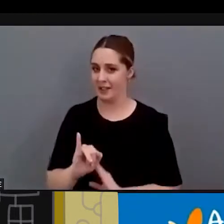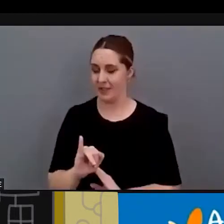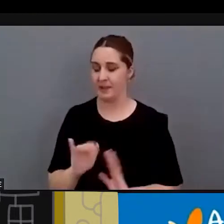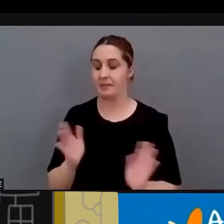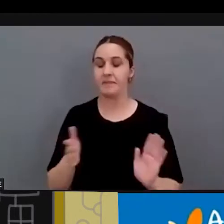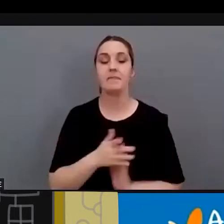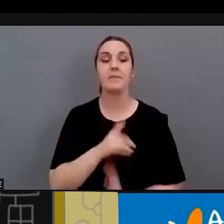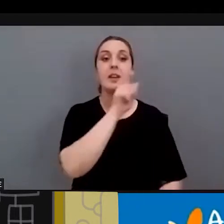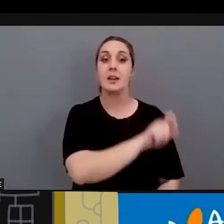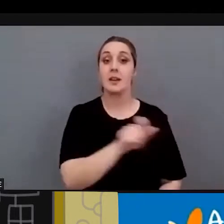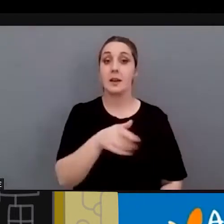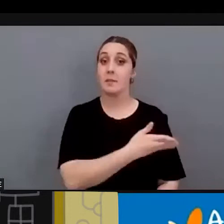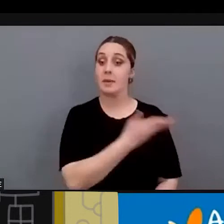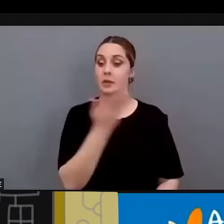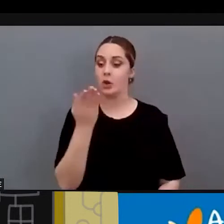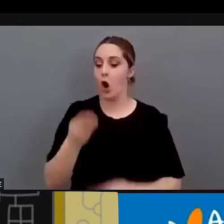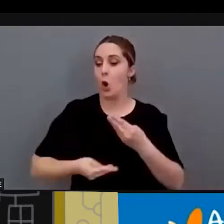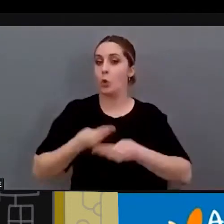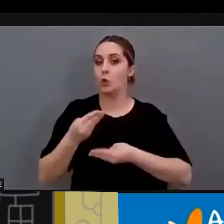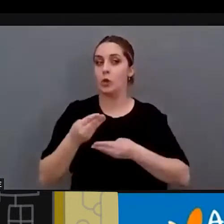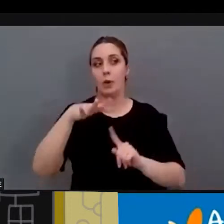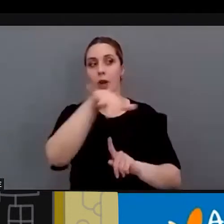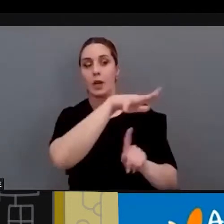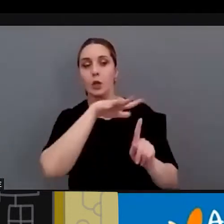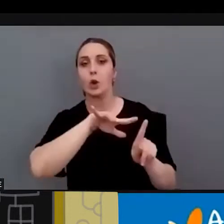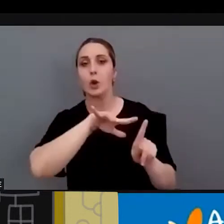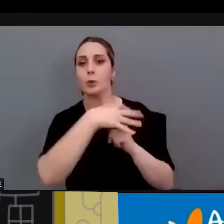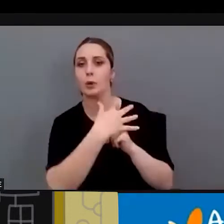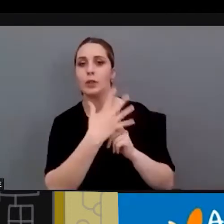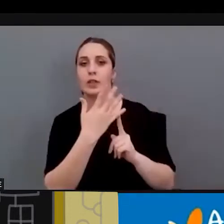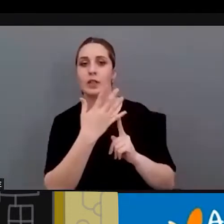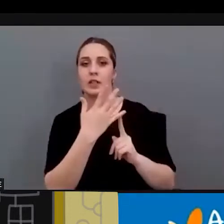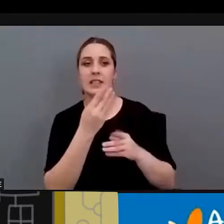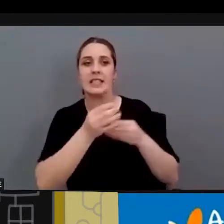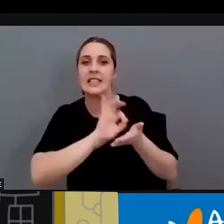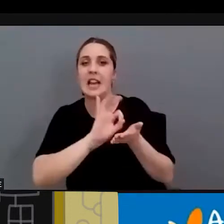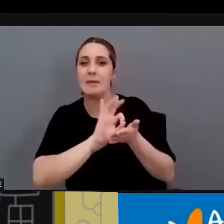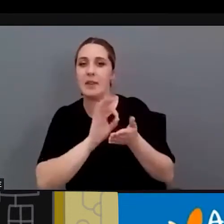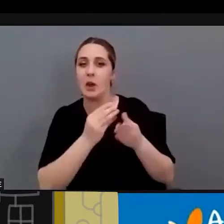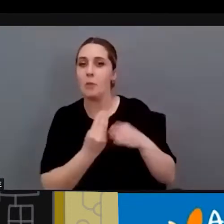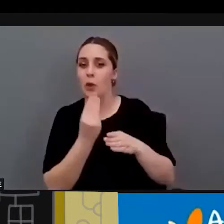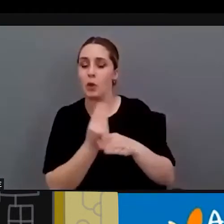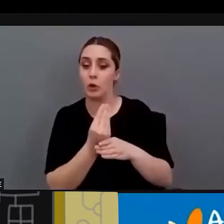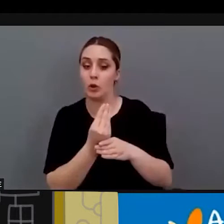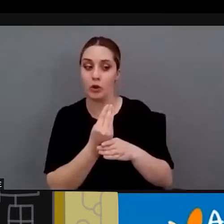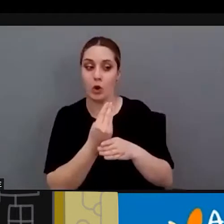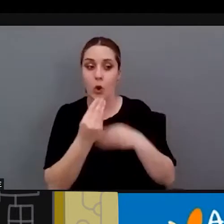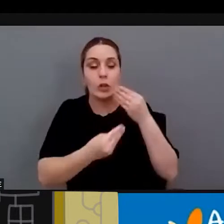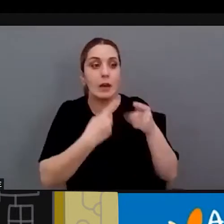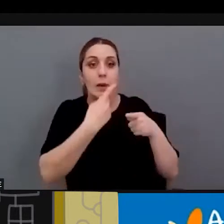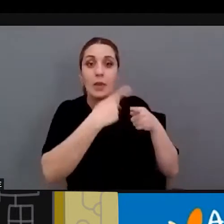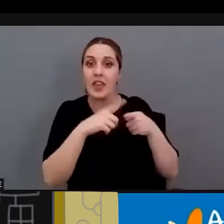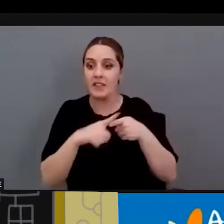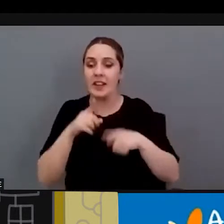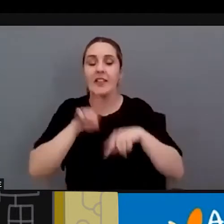usamos, utilizamos los entornos, los productos, los servicios, etc., de manera muy diferente en función de